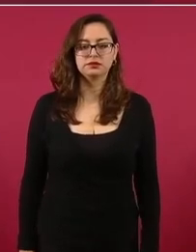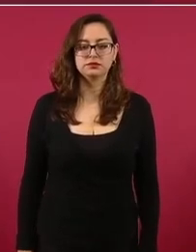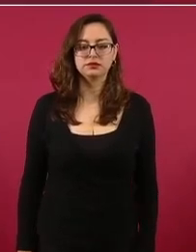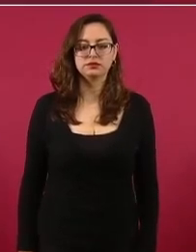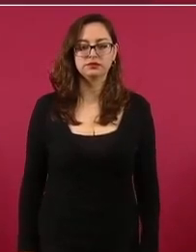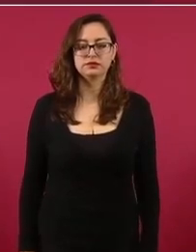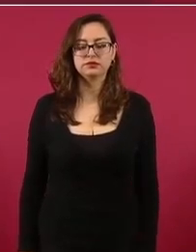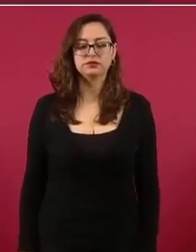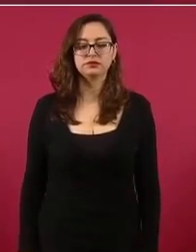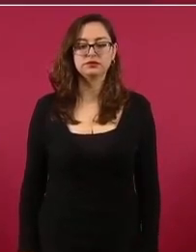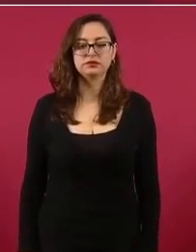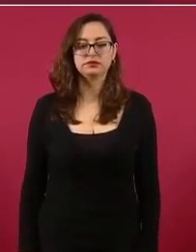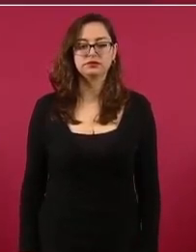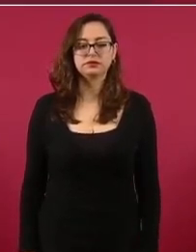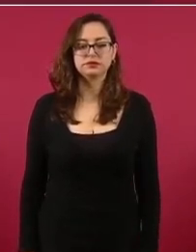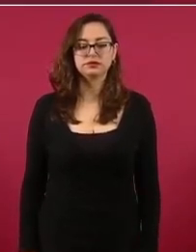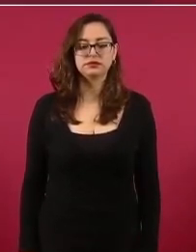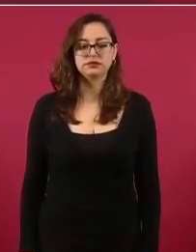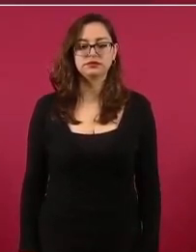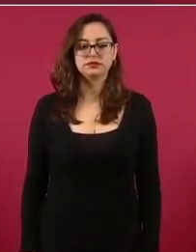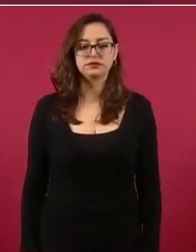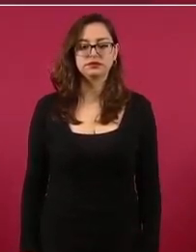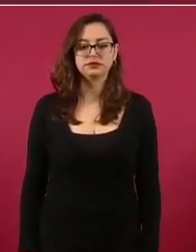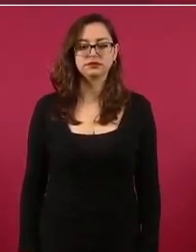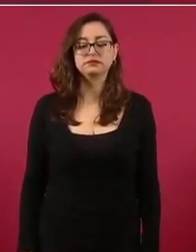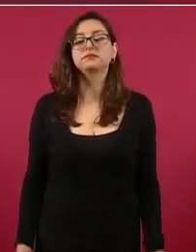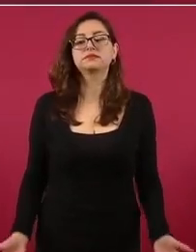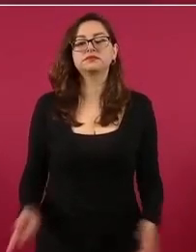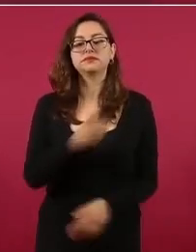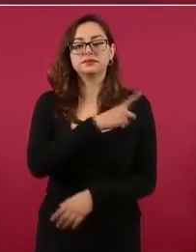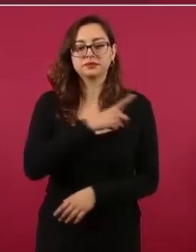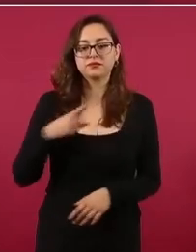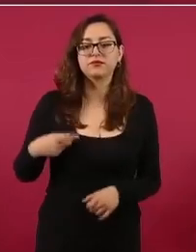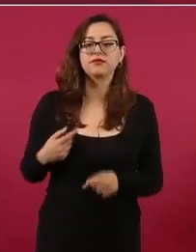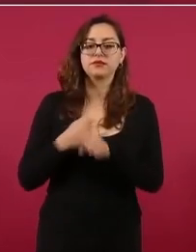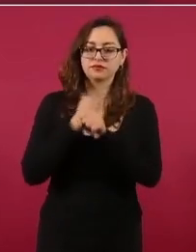Se tiene que hacer la investigación de lo que sucedió en este caso